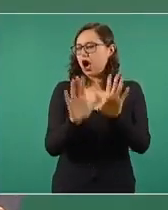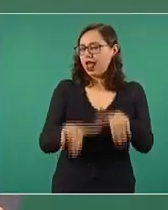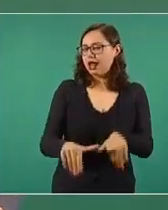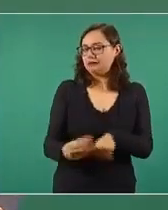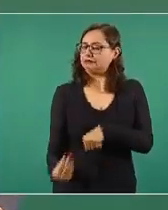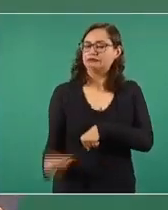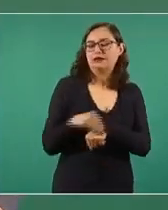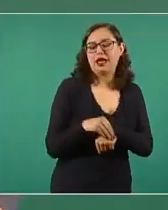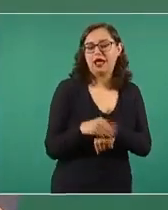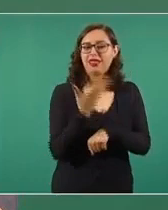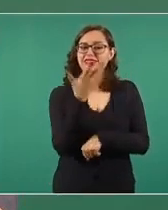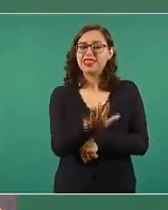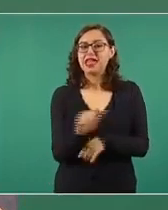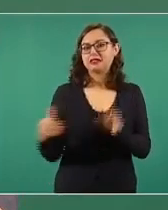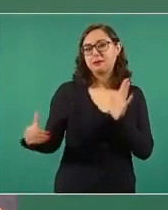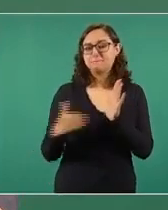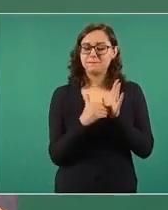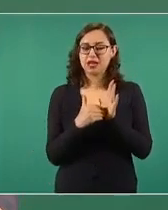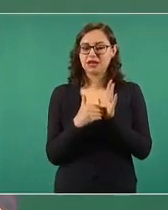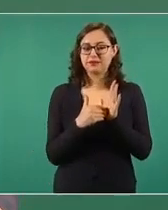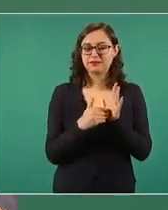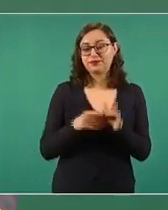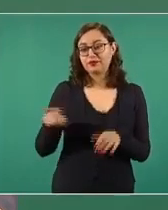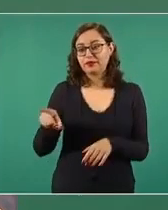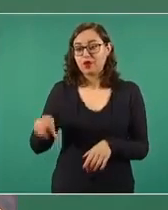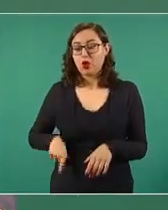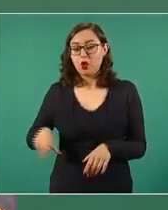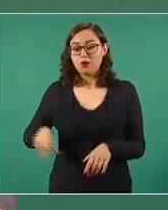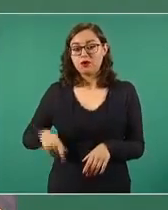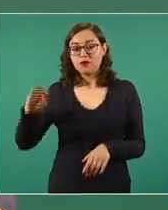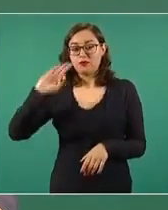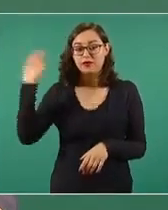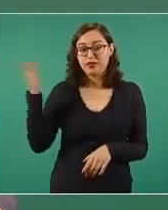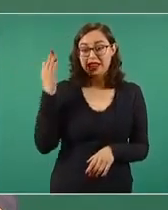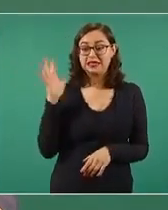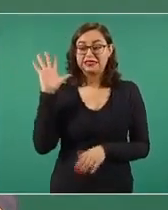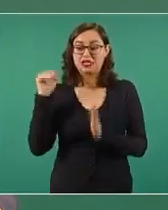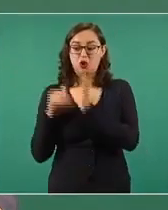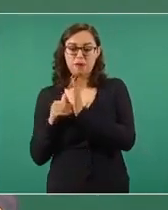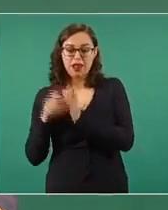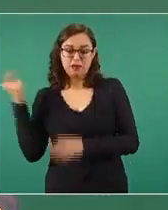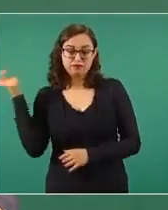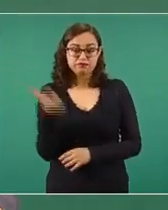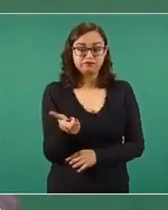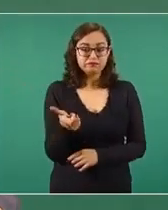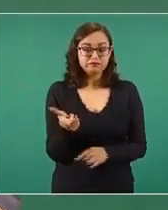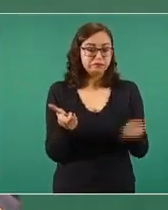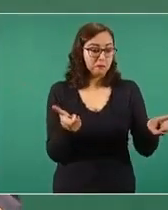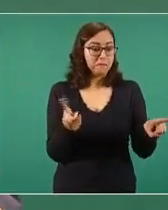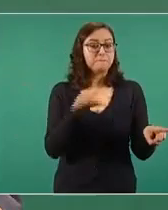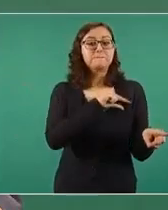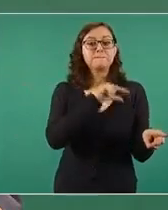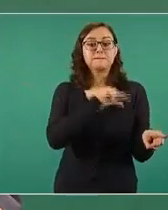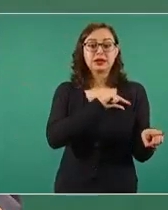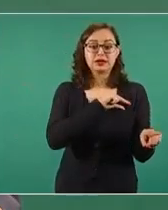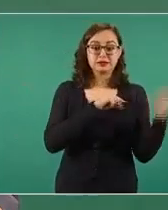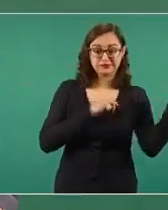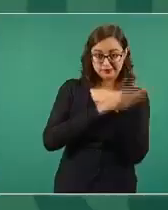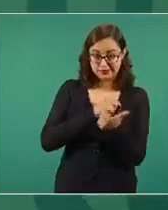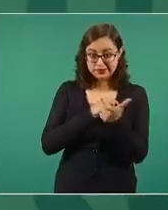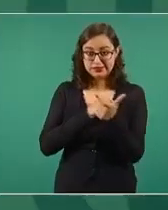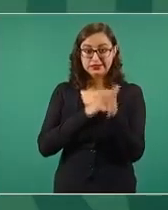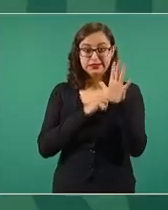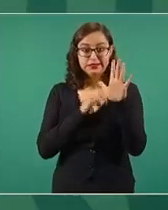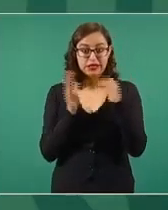el gobierno federal aporta cinco mil y la empresa privada aporta los otros cinco mil.